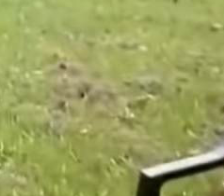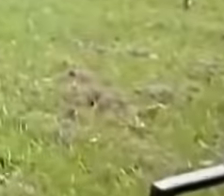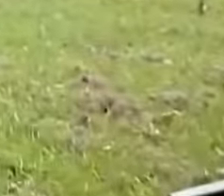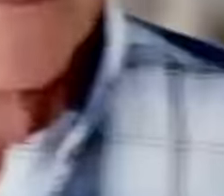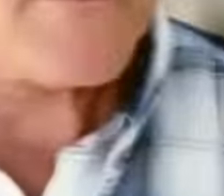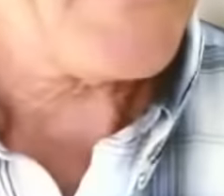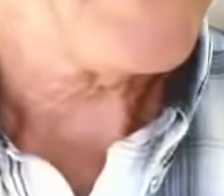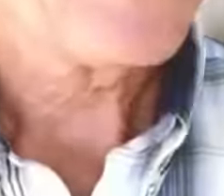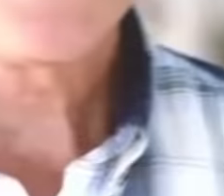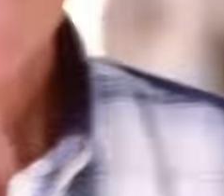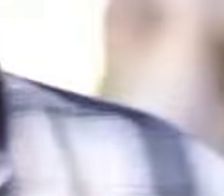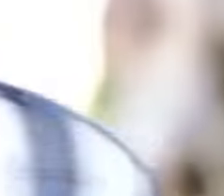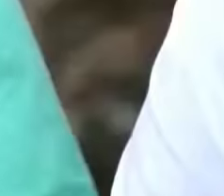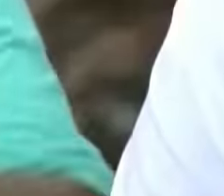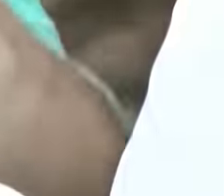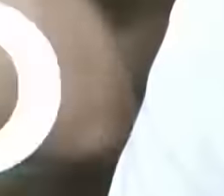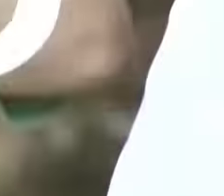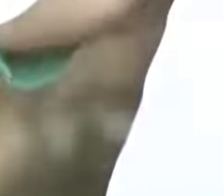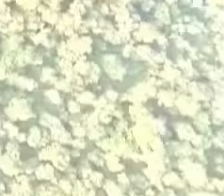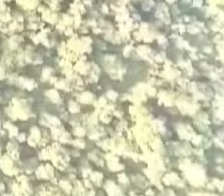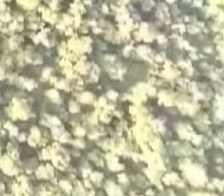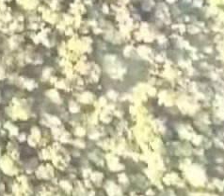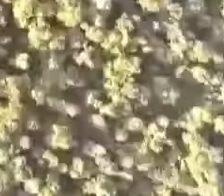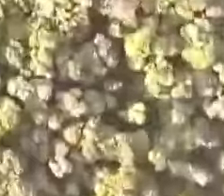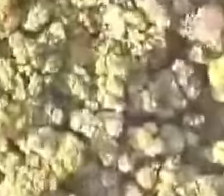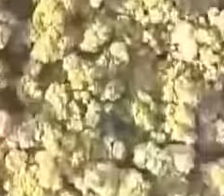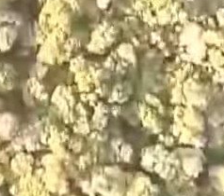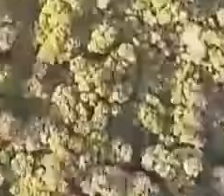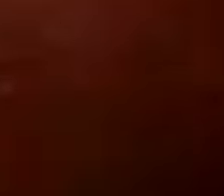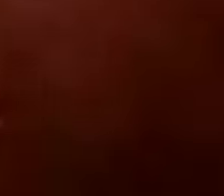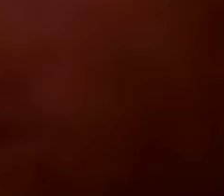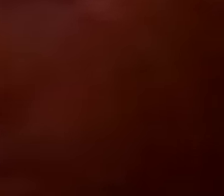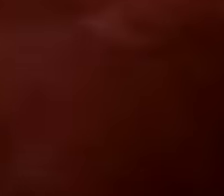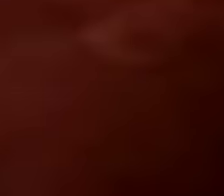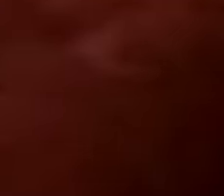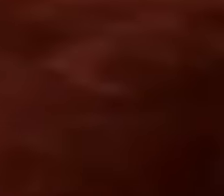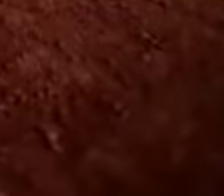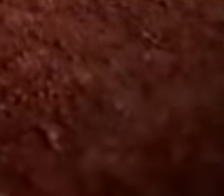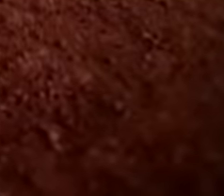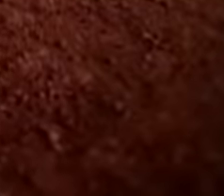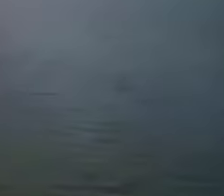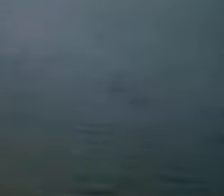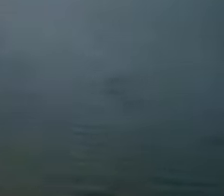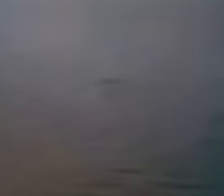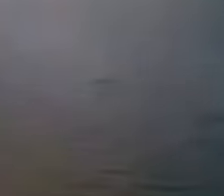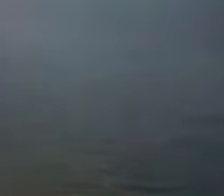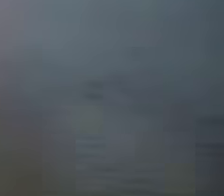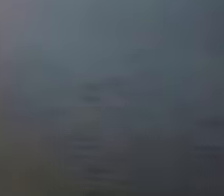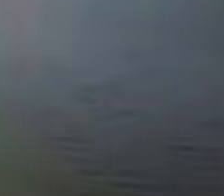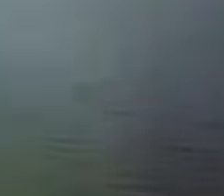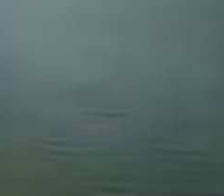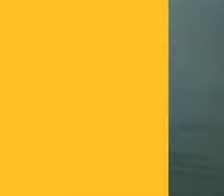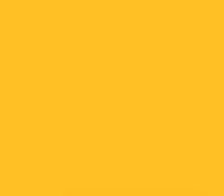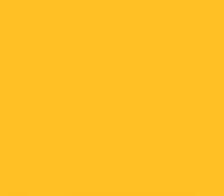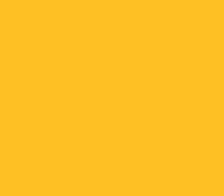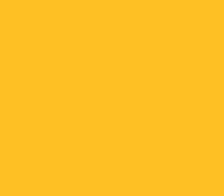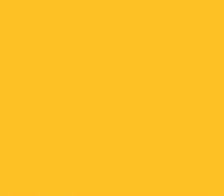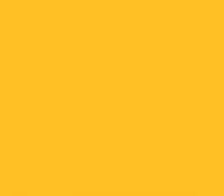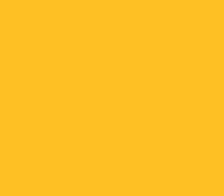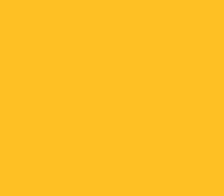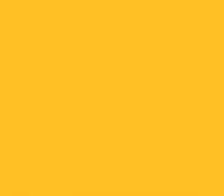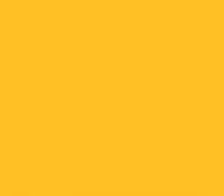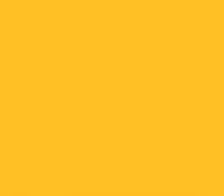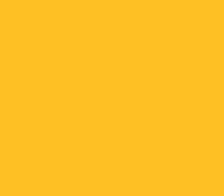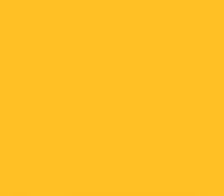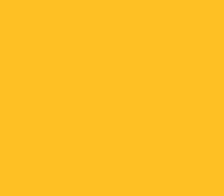hacen los guaraníes. Uniendo el cielo, la tierra. Autos Sustentables. Sábado a las 21